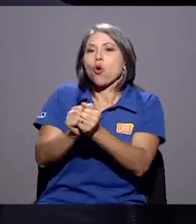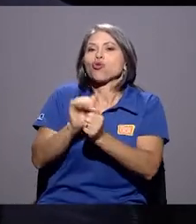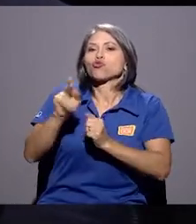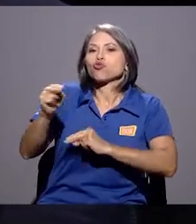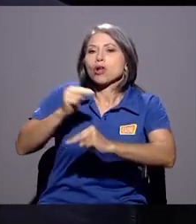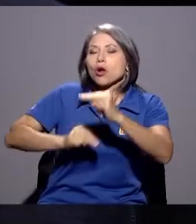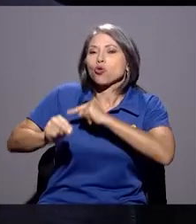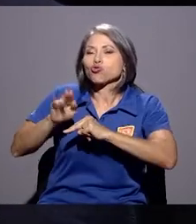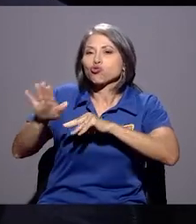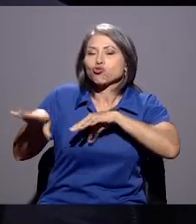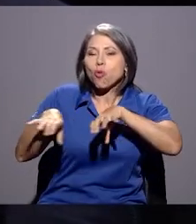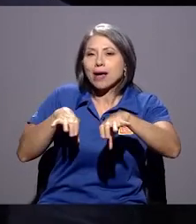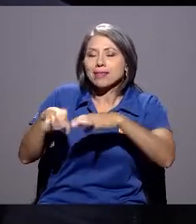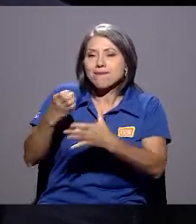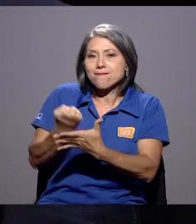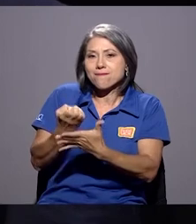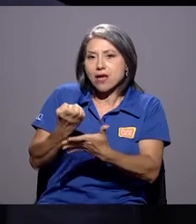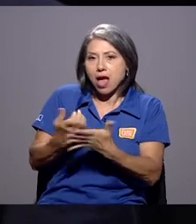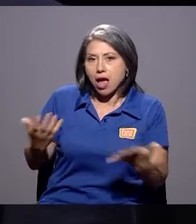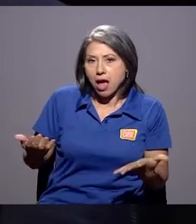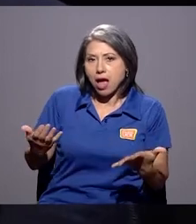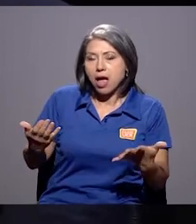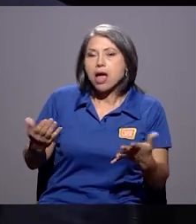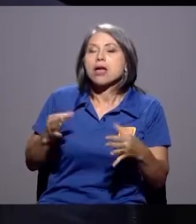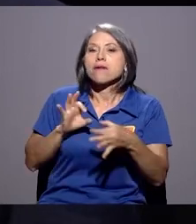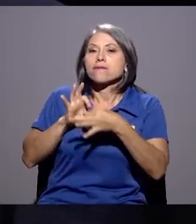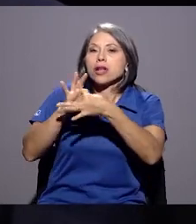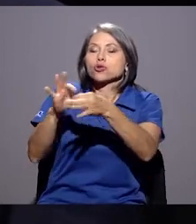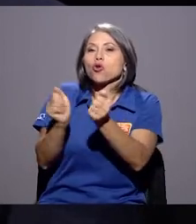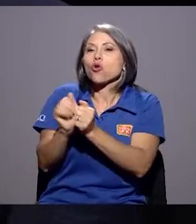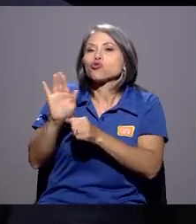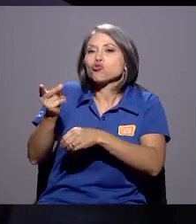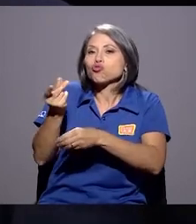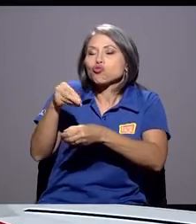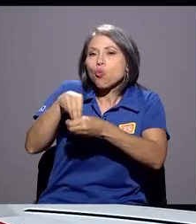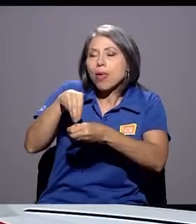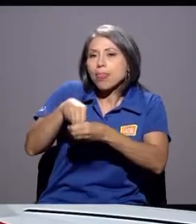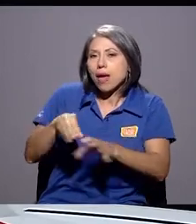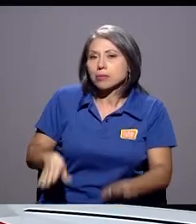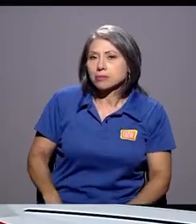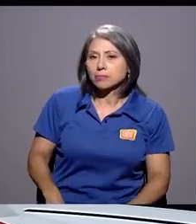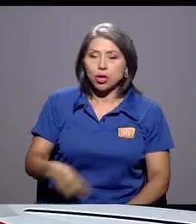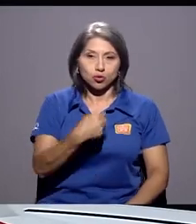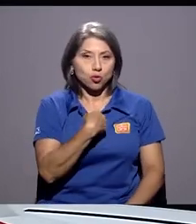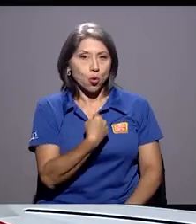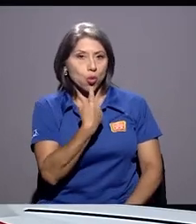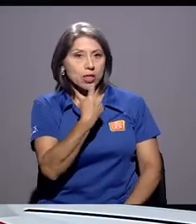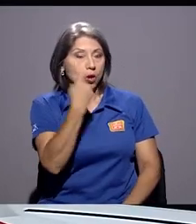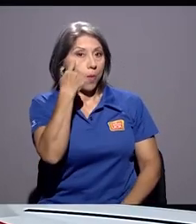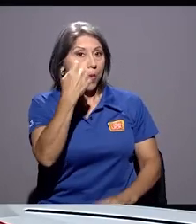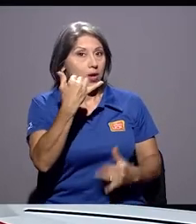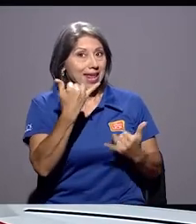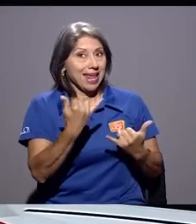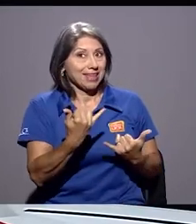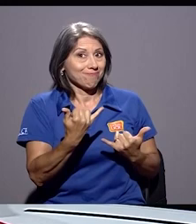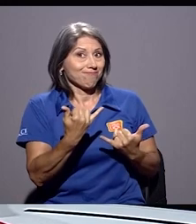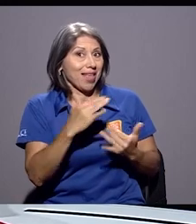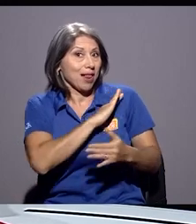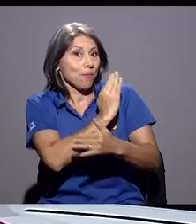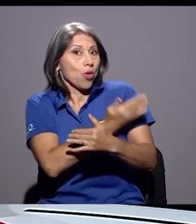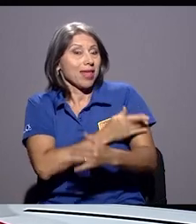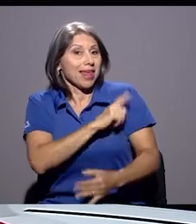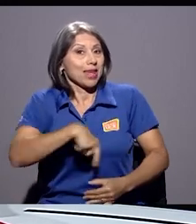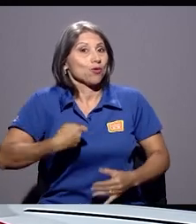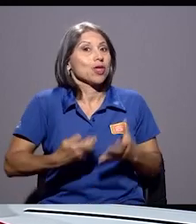en relación a tu actividad económica, digamos, y en relación a tus cuentas. Don Leiner, lo digo porque hay una implementación que quisiera hacerse desde el